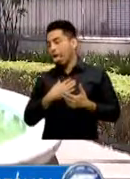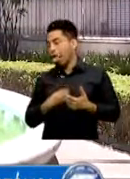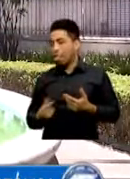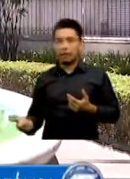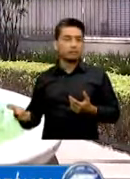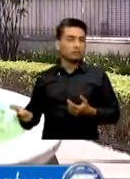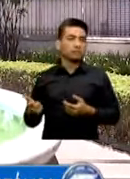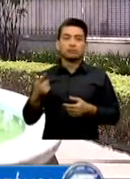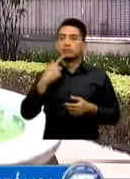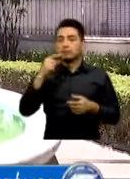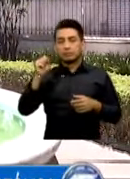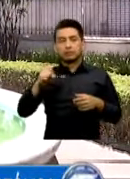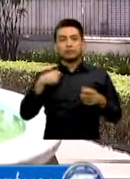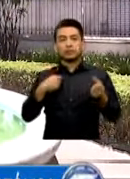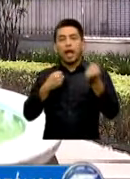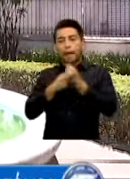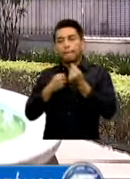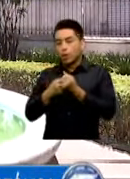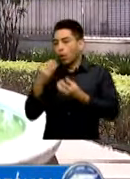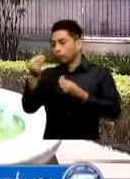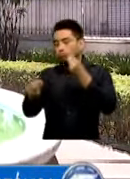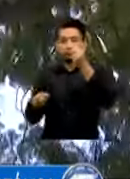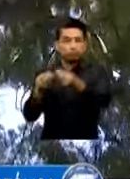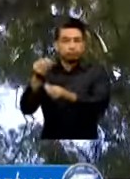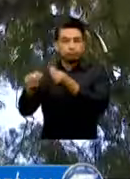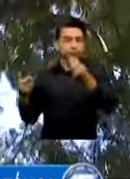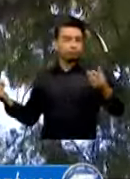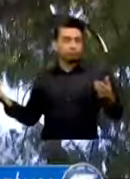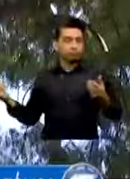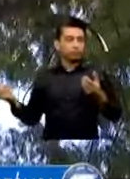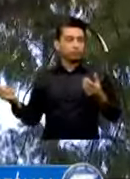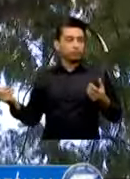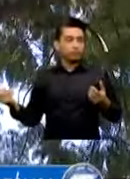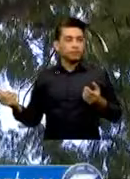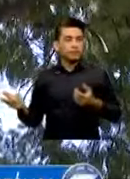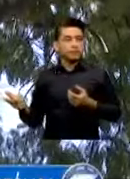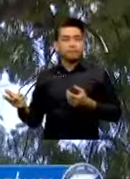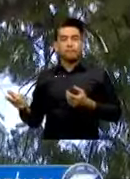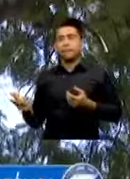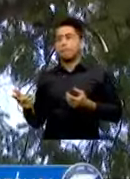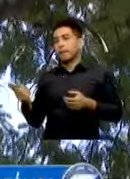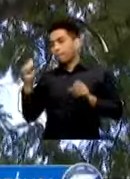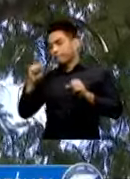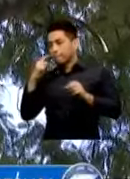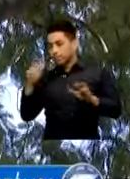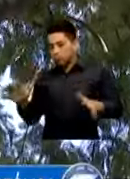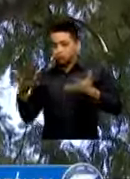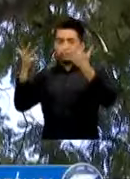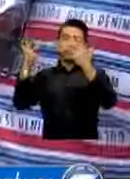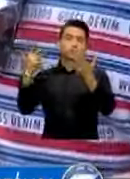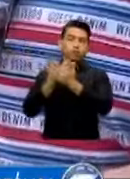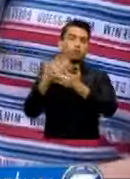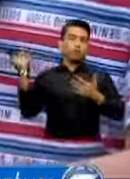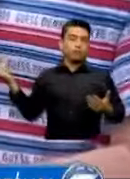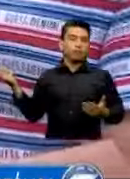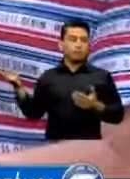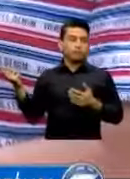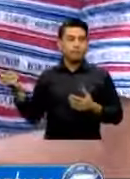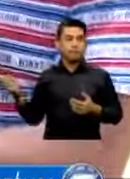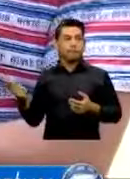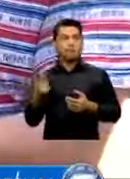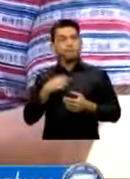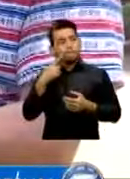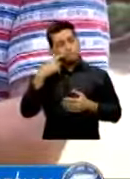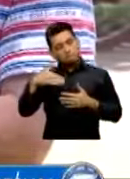Dispuestos A Hacer Aportes Para La El Remozamiento Del Monumento Y Pues Estaremos Viéndose